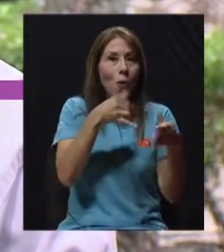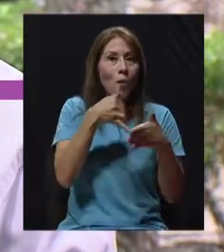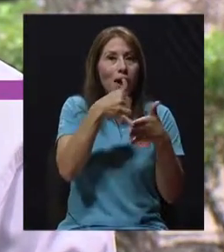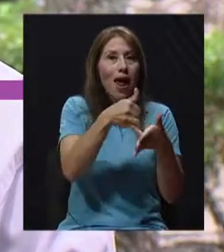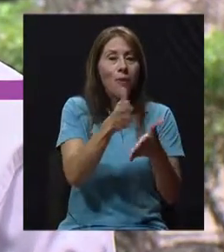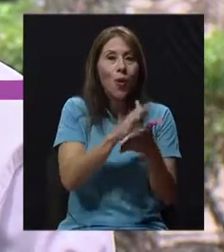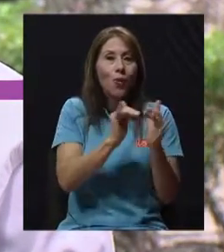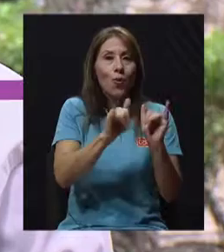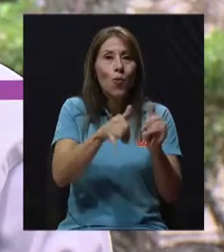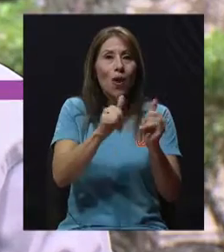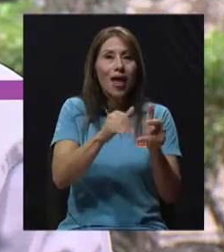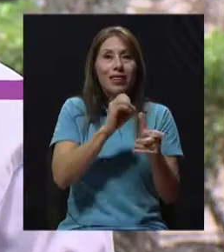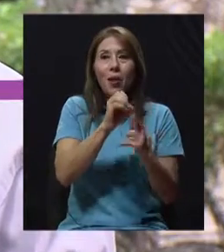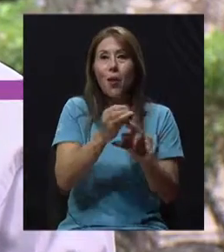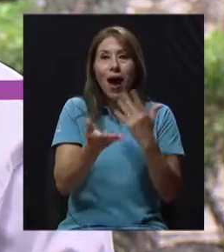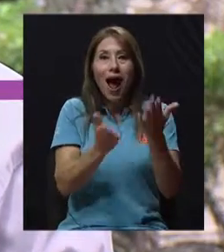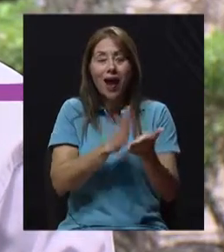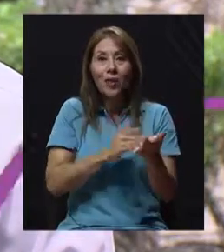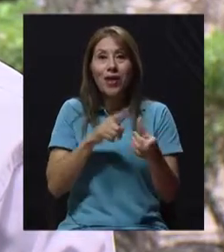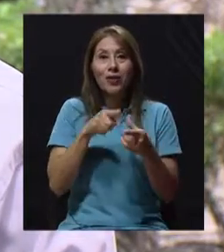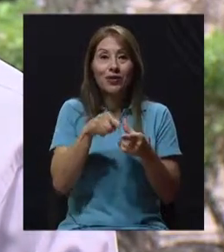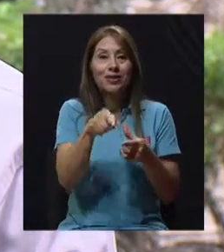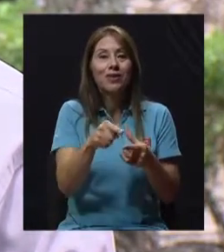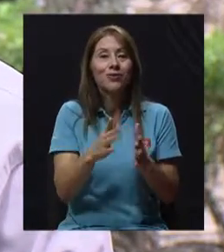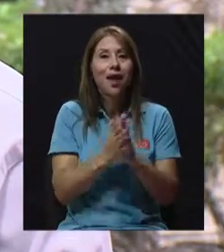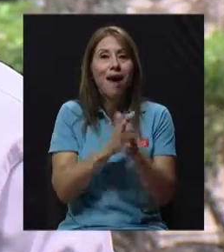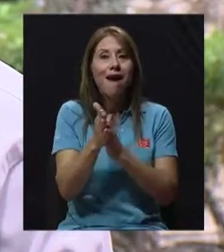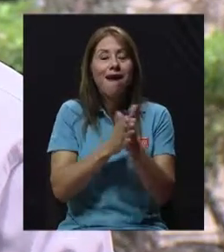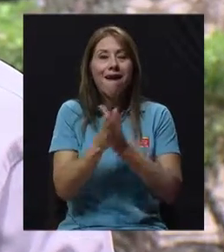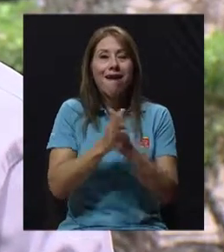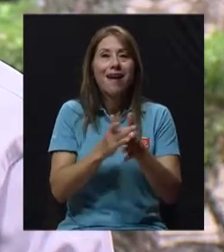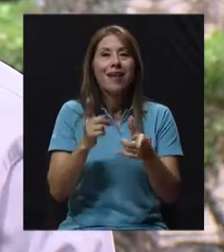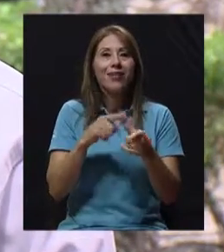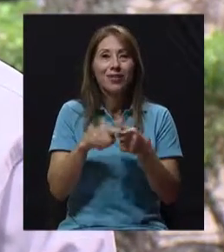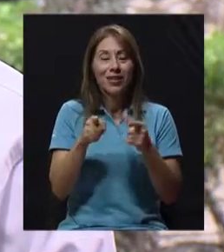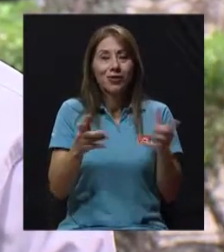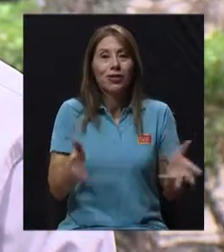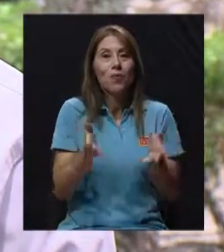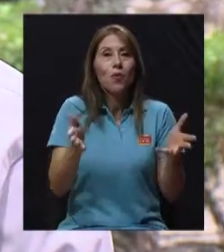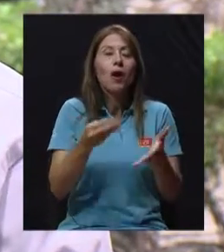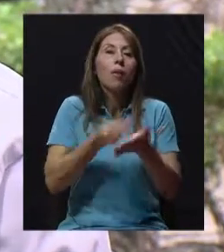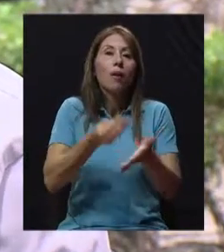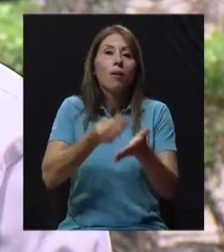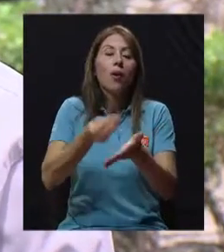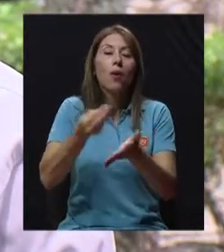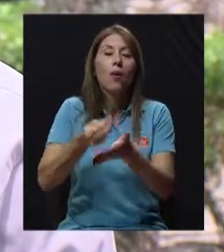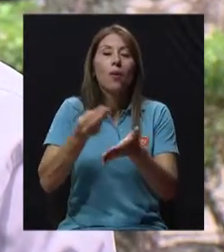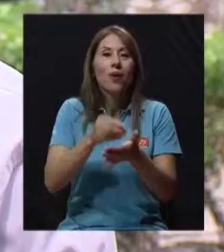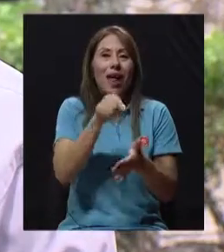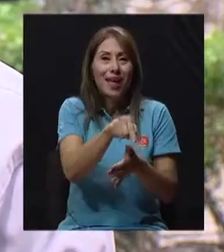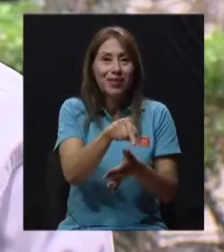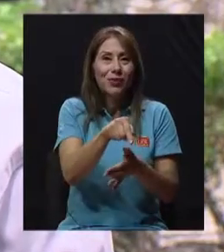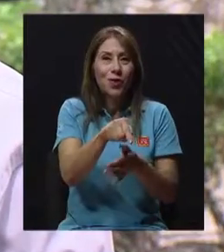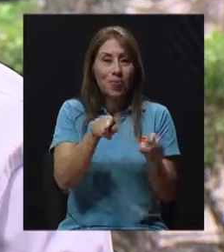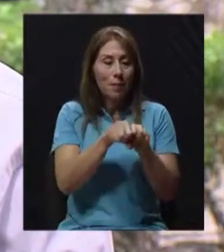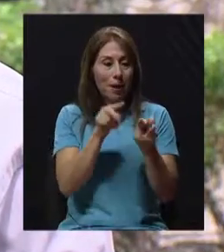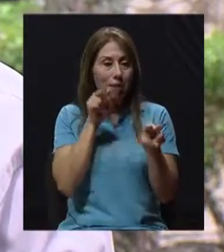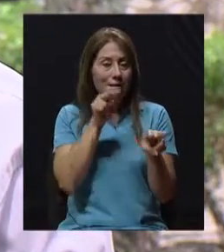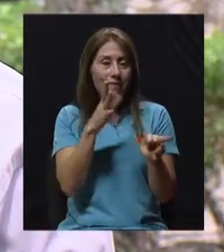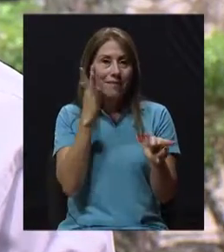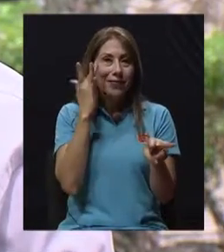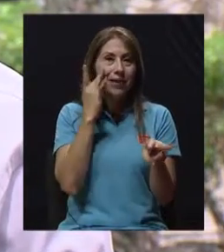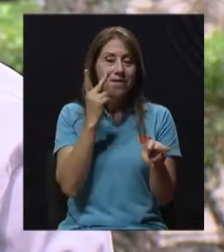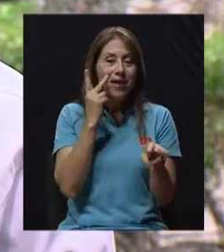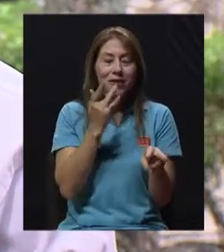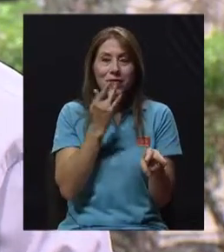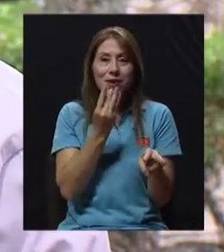a un lugar para hacer juegos. Entonces, eso los va estimulando, digamos, a consumir esos alimentos además de que a la vista son